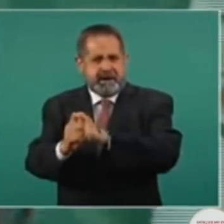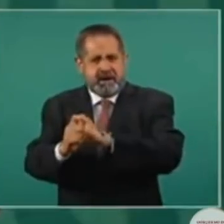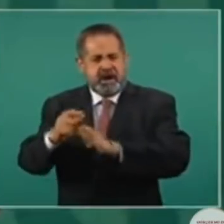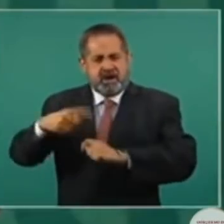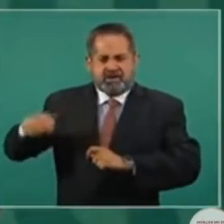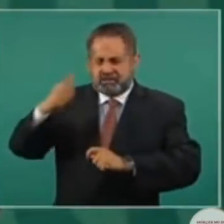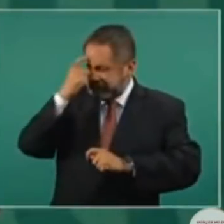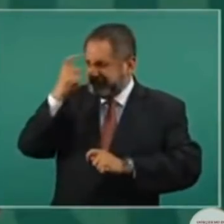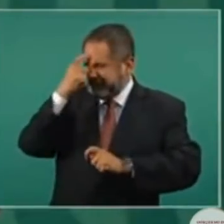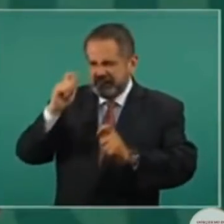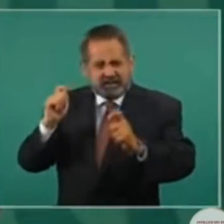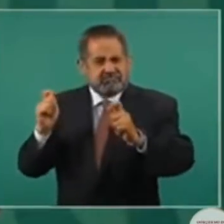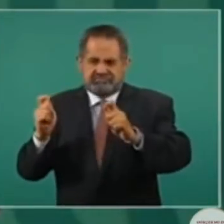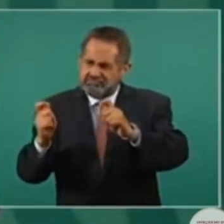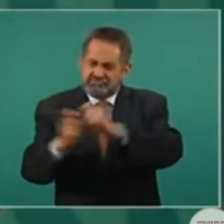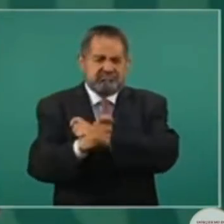transformando,